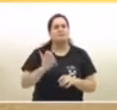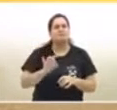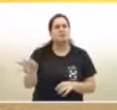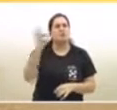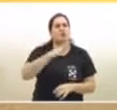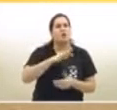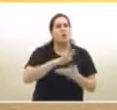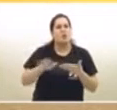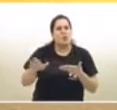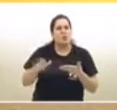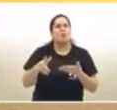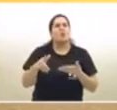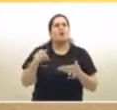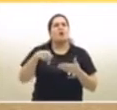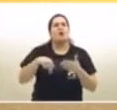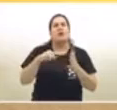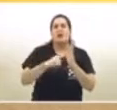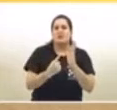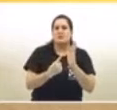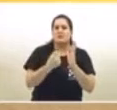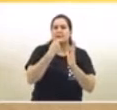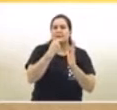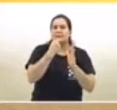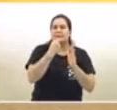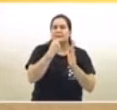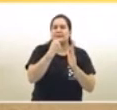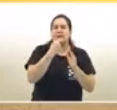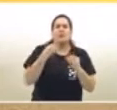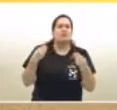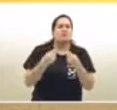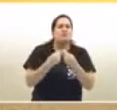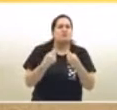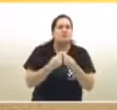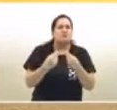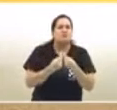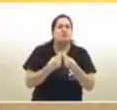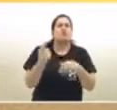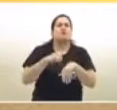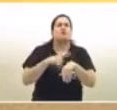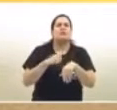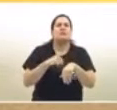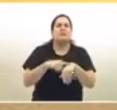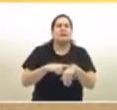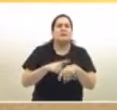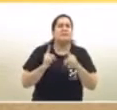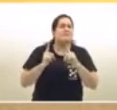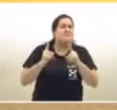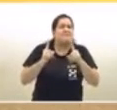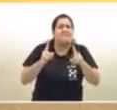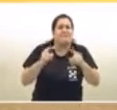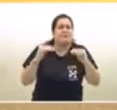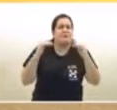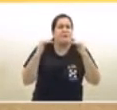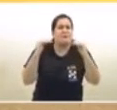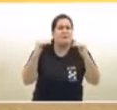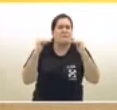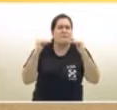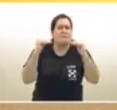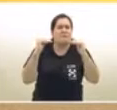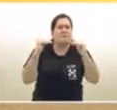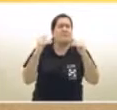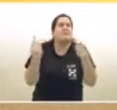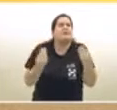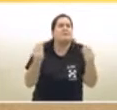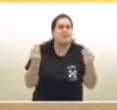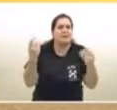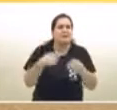estos 1.100 casos en la ciudad se mantuvieran durante mucho tiempo sin bajar ese nivel de contagios, ¿corre